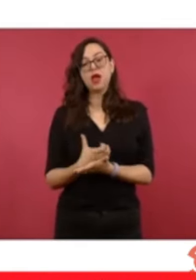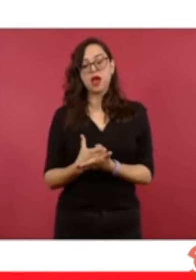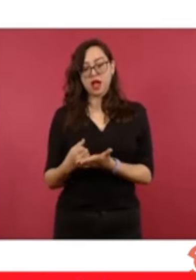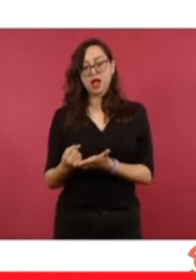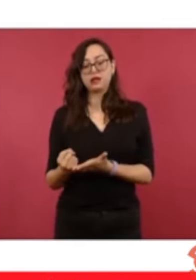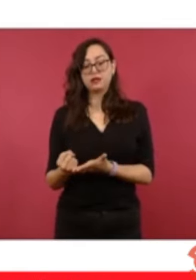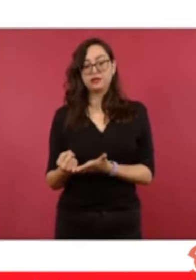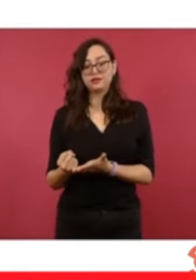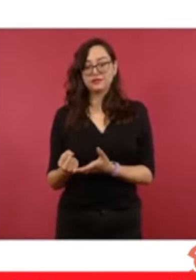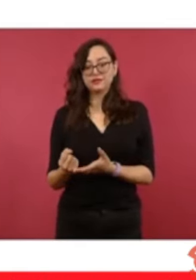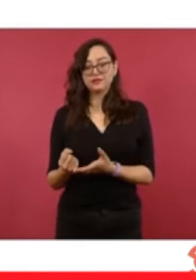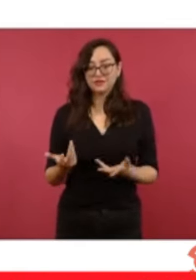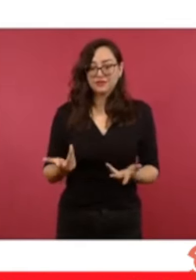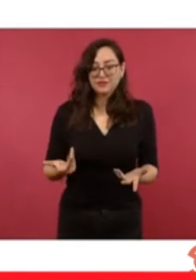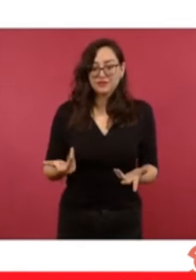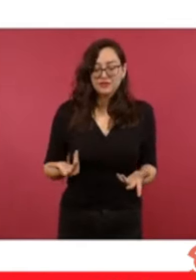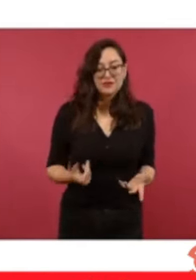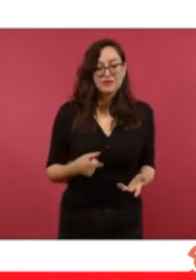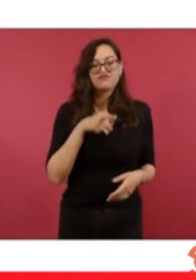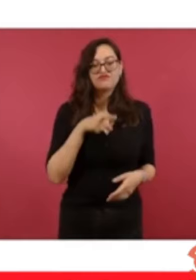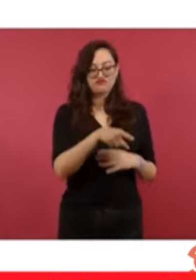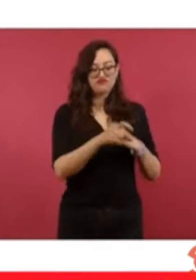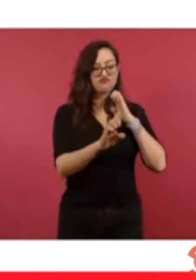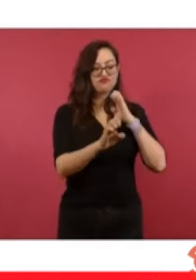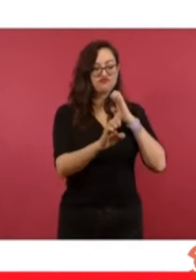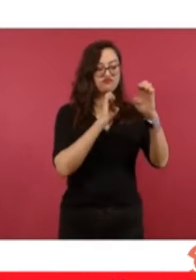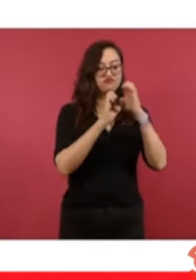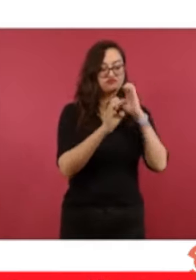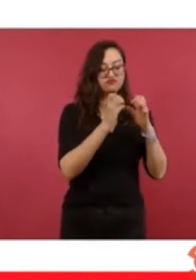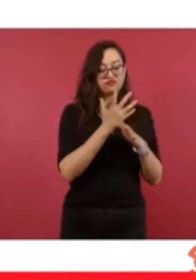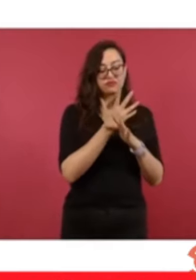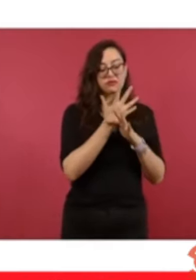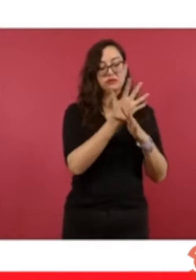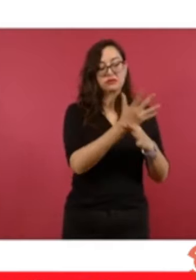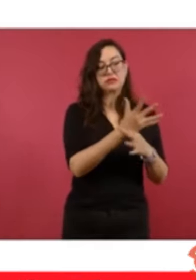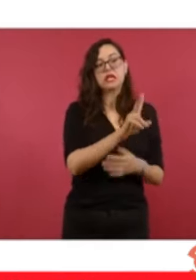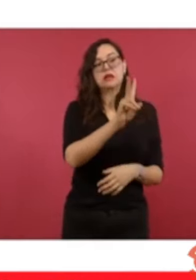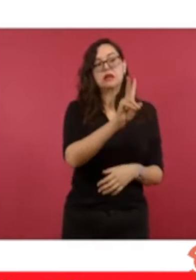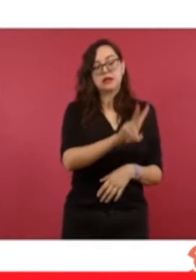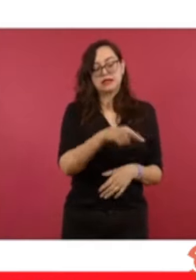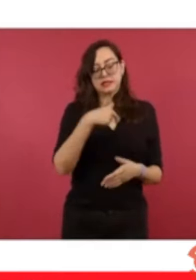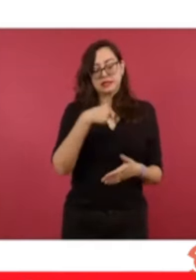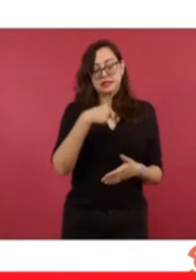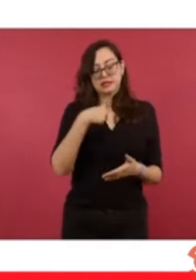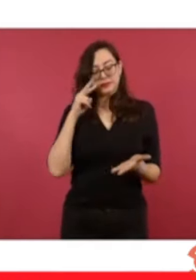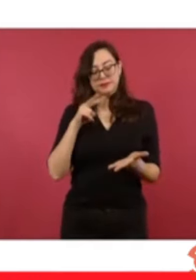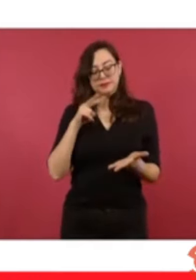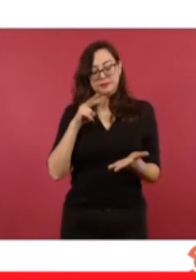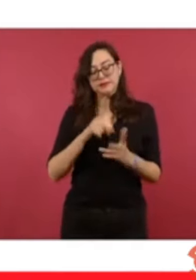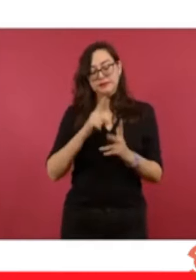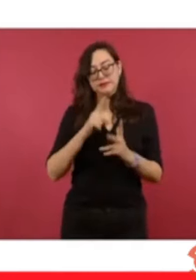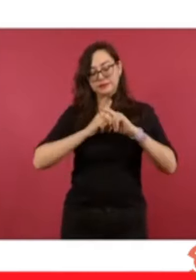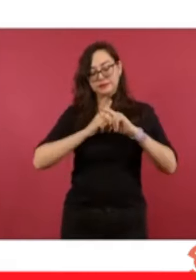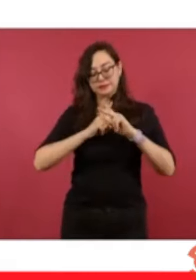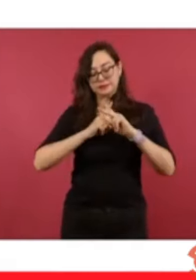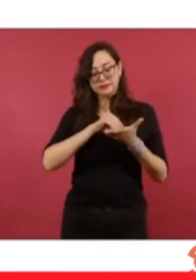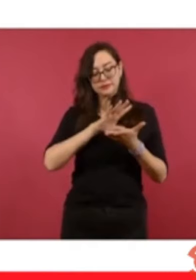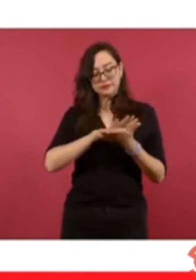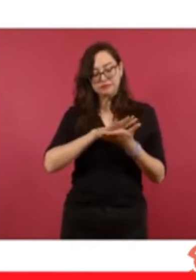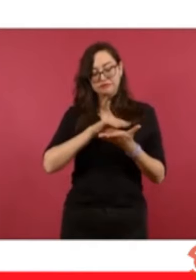Roberto Madrazo declaró que en 2006 las actas en su poder daban el triunfo a Andrés Manuel López Obrador.